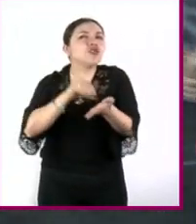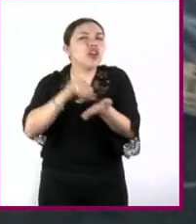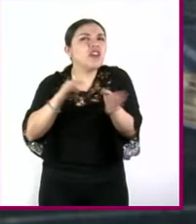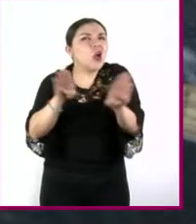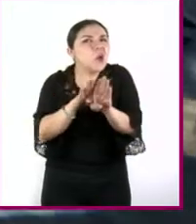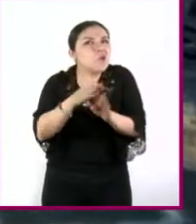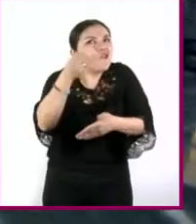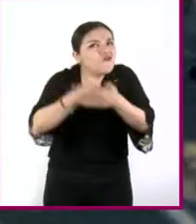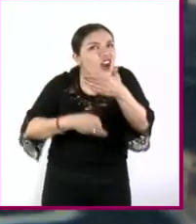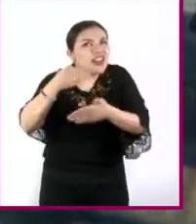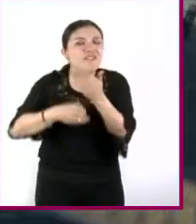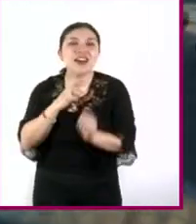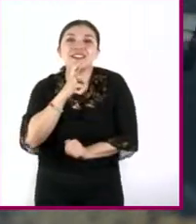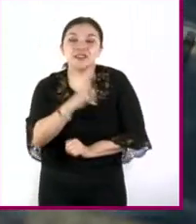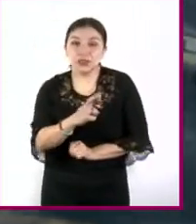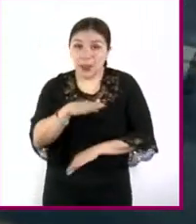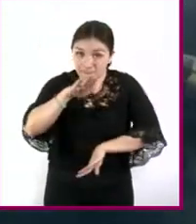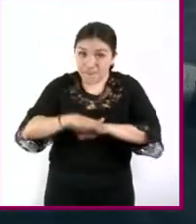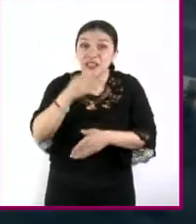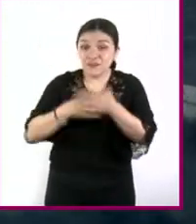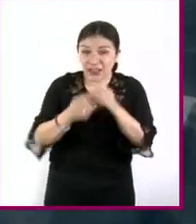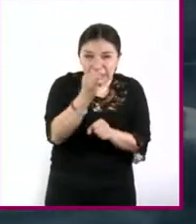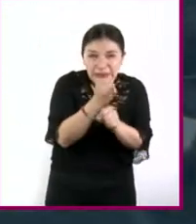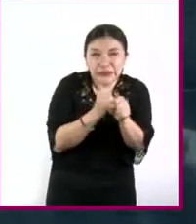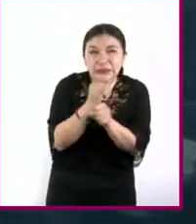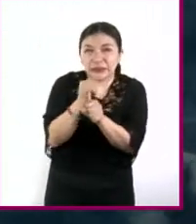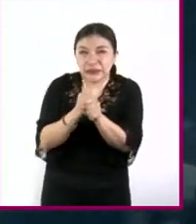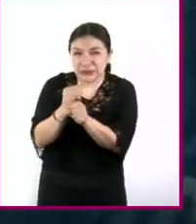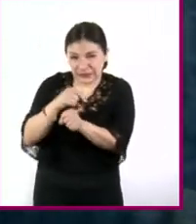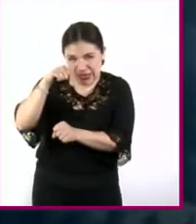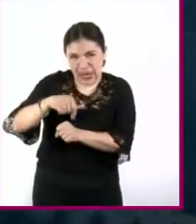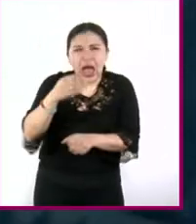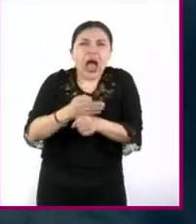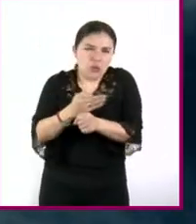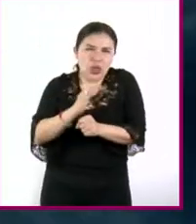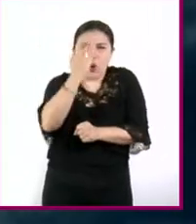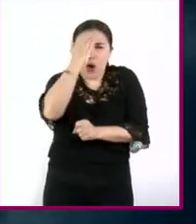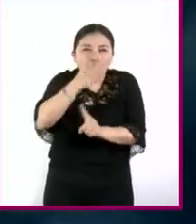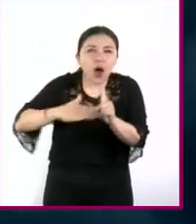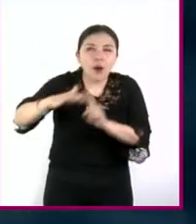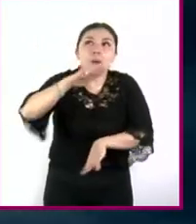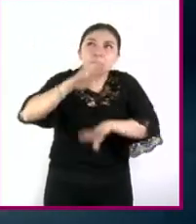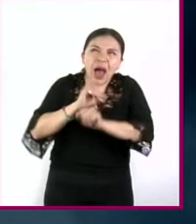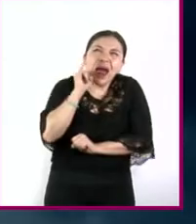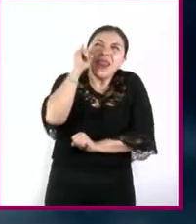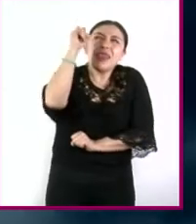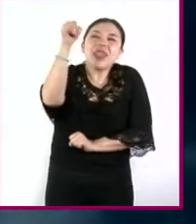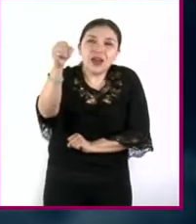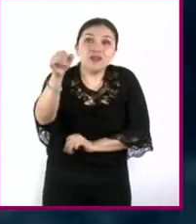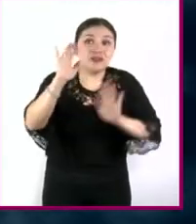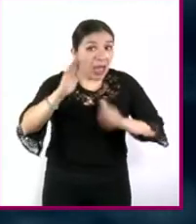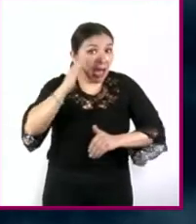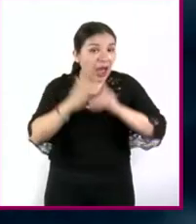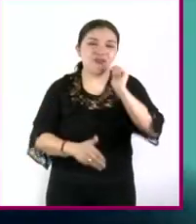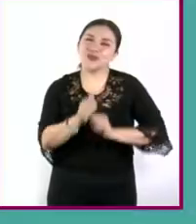resolver por lo que la labor de investigar más allá de nuestros horizontes lejos está de concluir